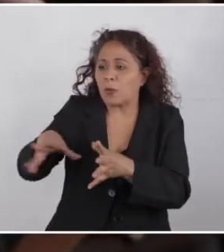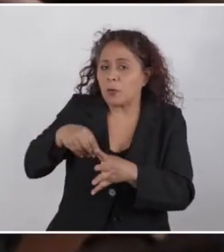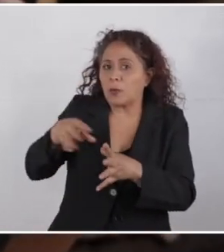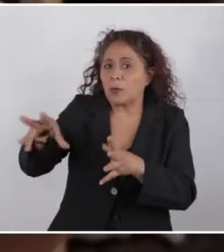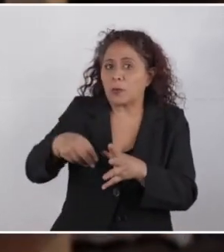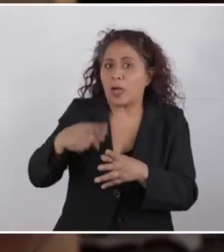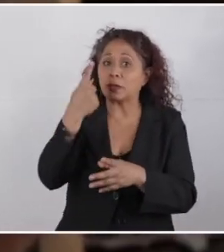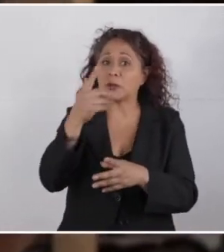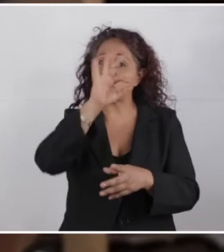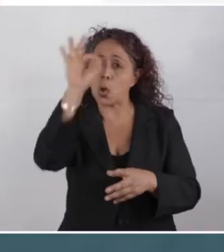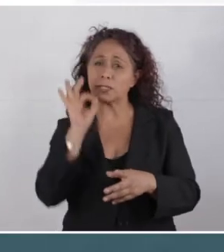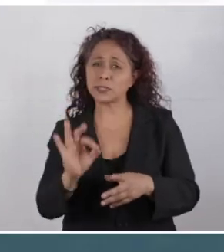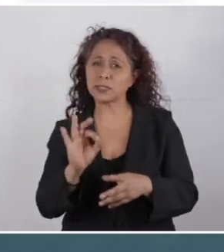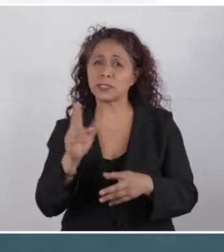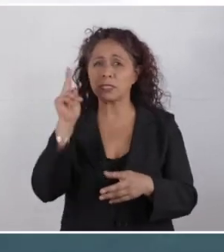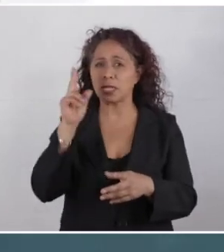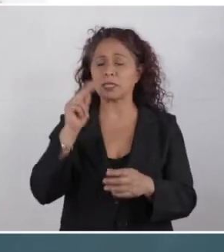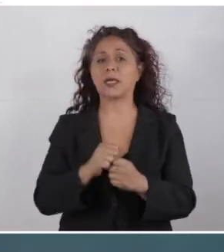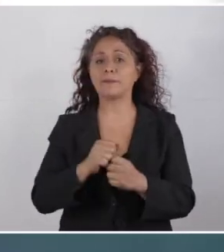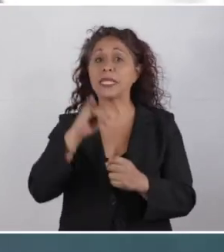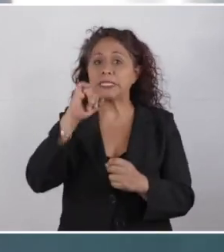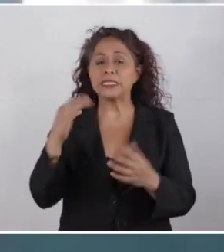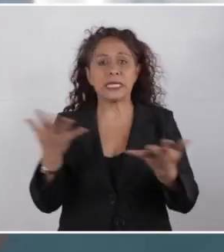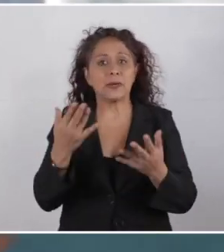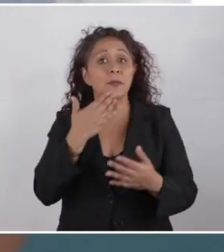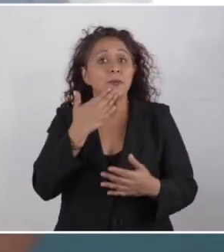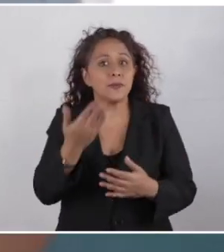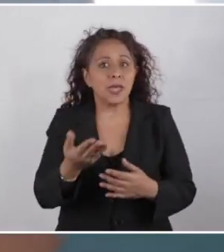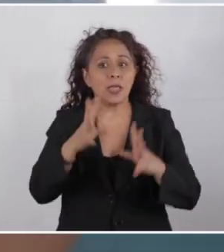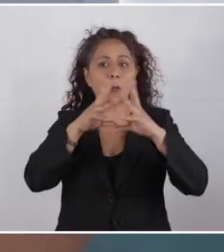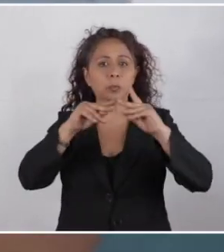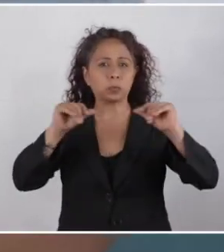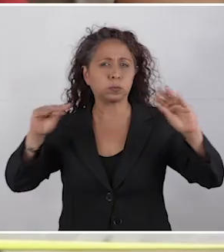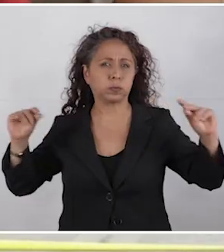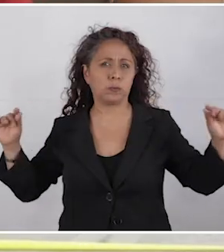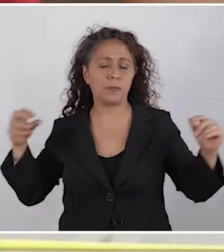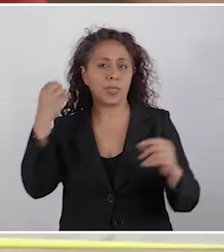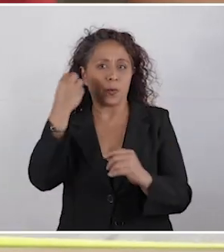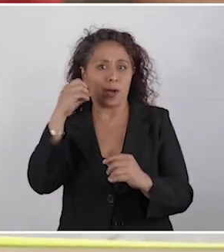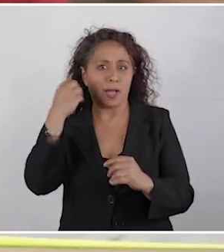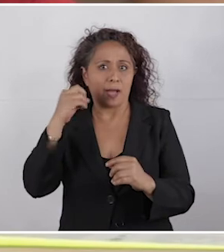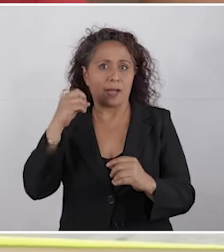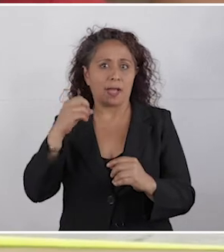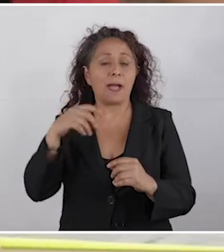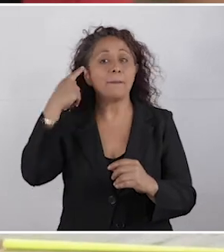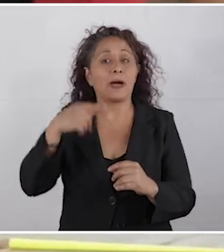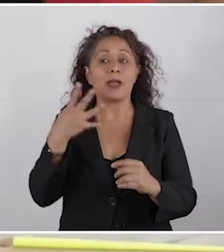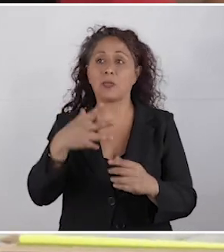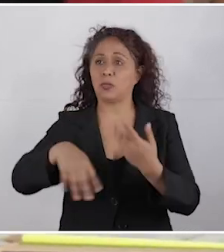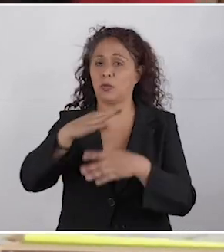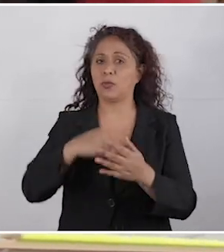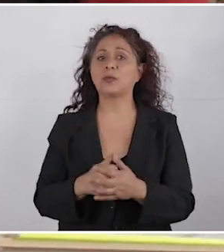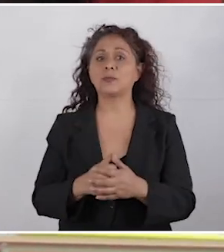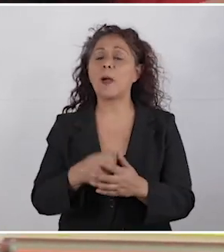de contagio hasta en un 80%. Y si lo hacemos bien, desaparecer de Oaxaca a este